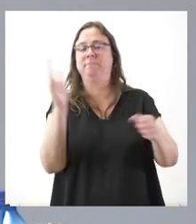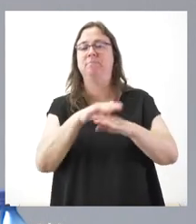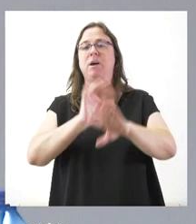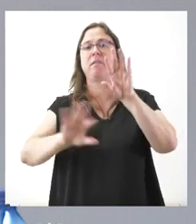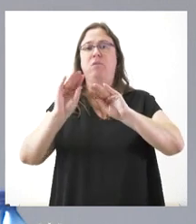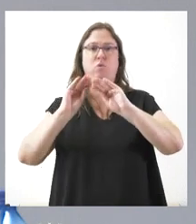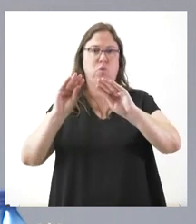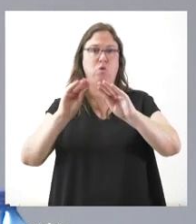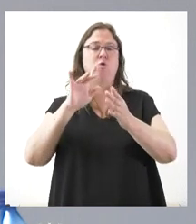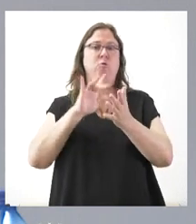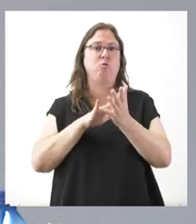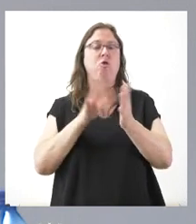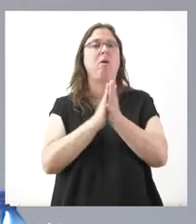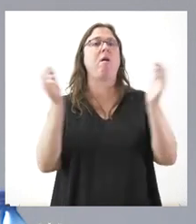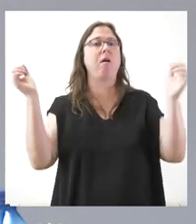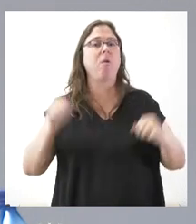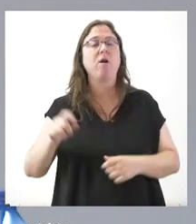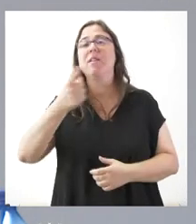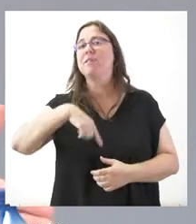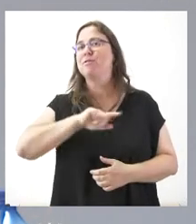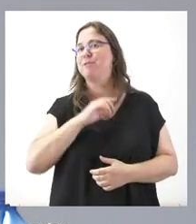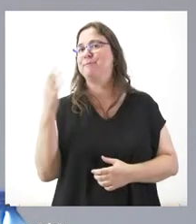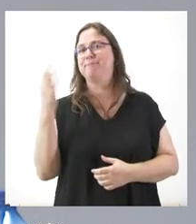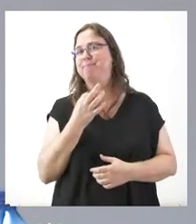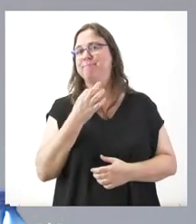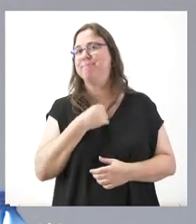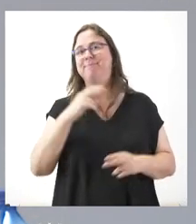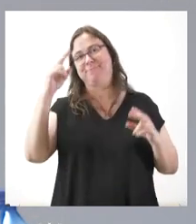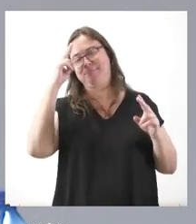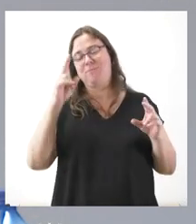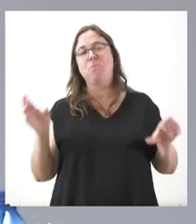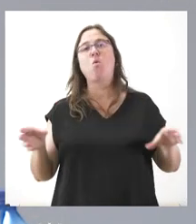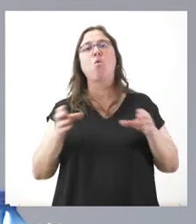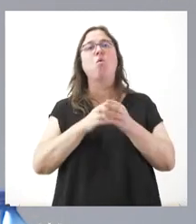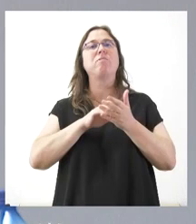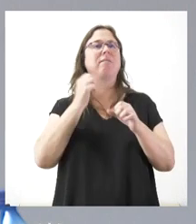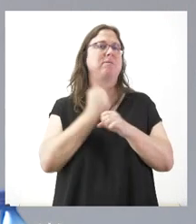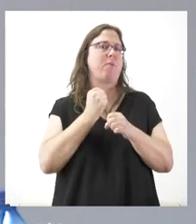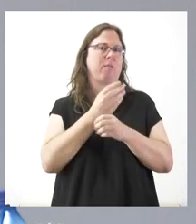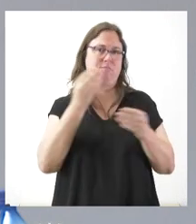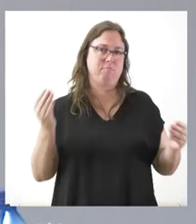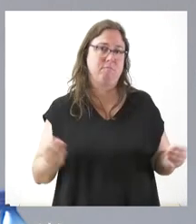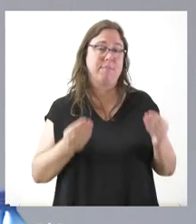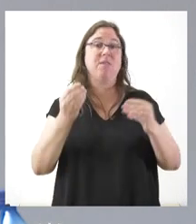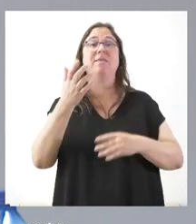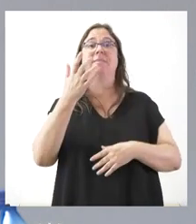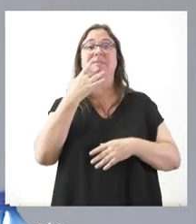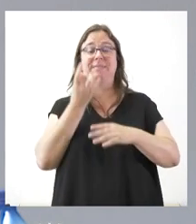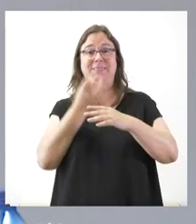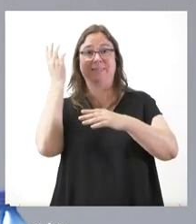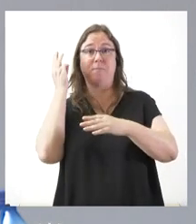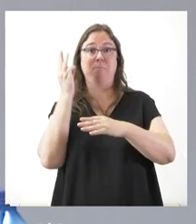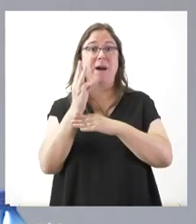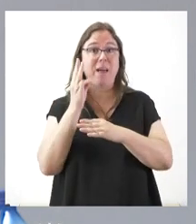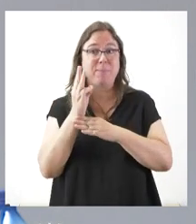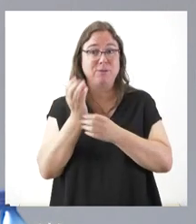decisiones, a la hora de alcanzar acuerdos. Nosotros, en lo que nos respecta como Junta, vamos a trabajar lo mejor posible y cuando enviemos una iniciativa parlamentaria que sea